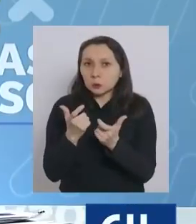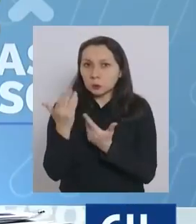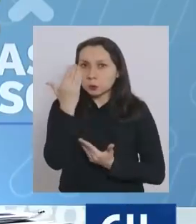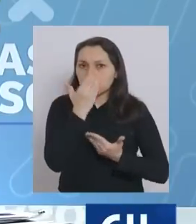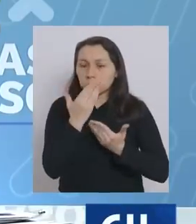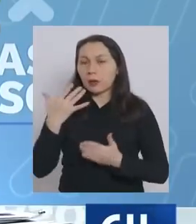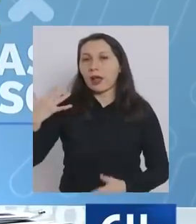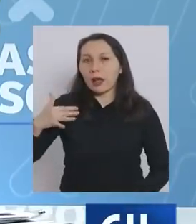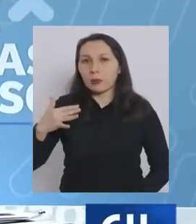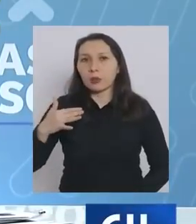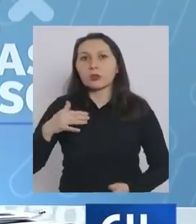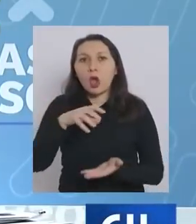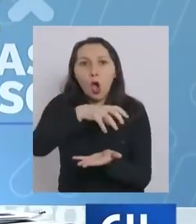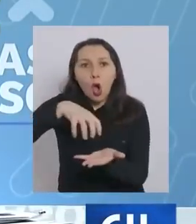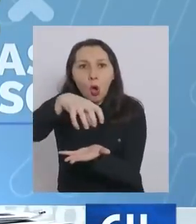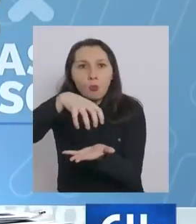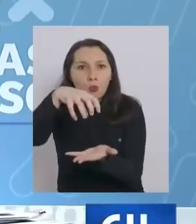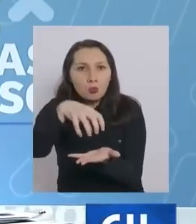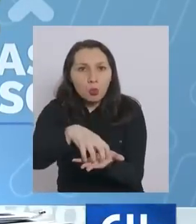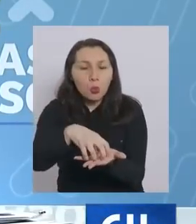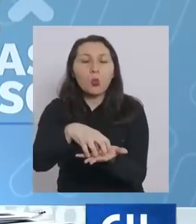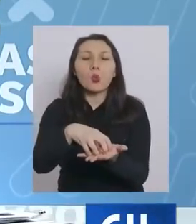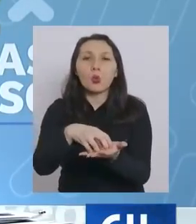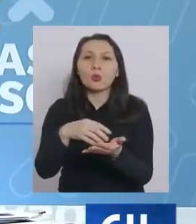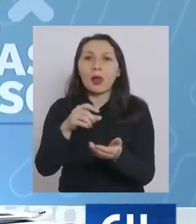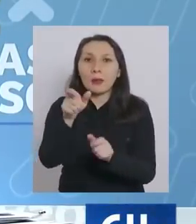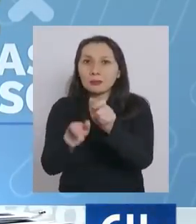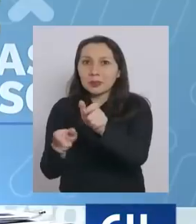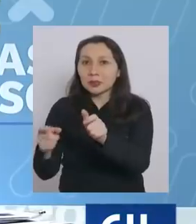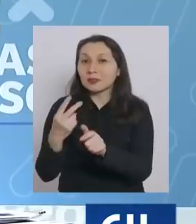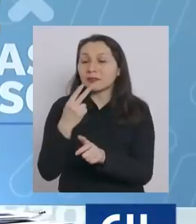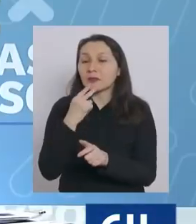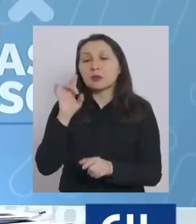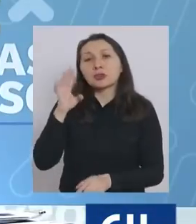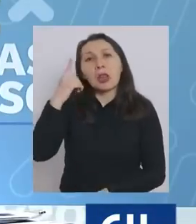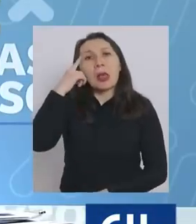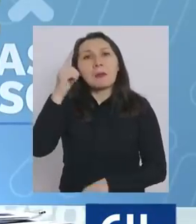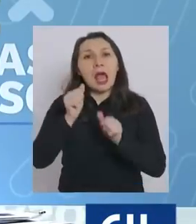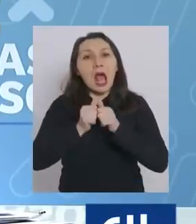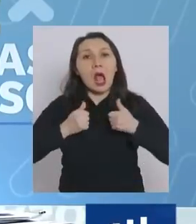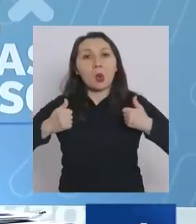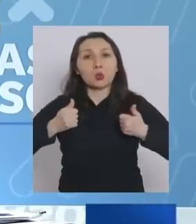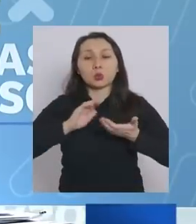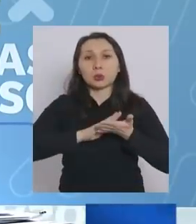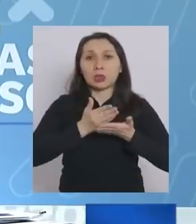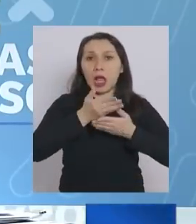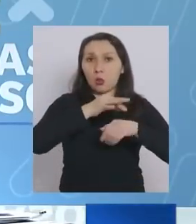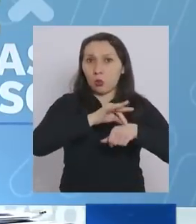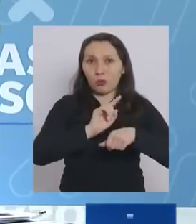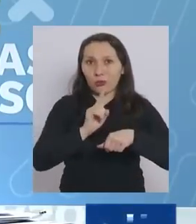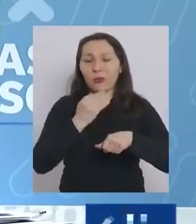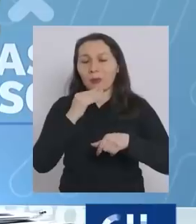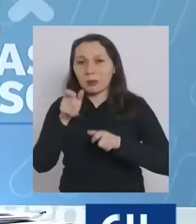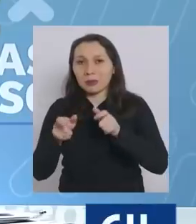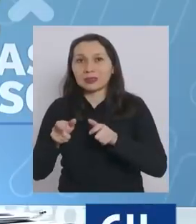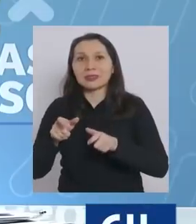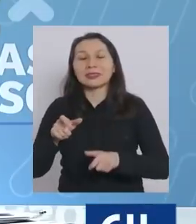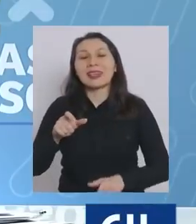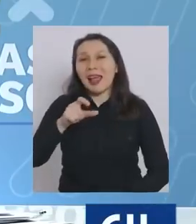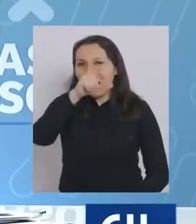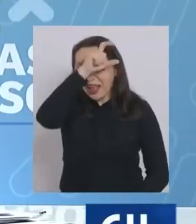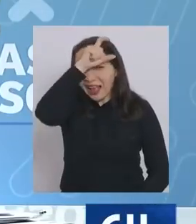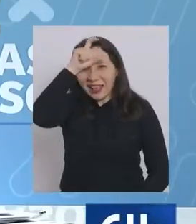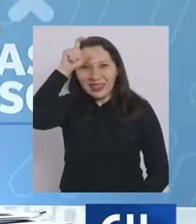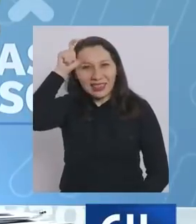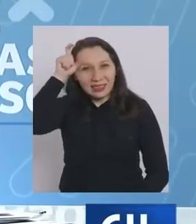necesarias a nivel comunal, a nivel de la población, no solamente de las autoridades sanitarias. La comuna de Cañete